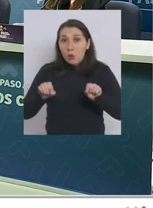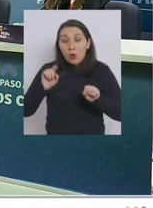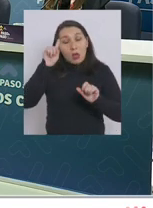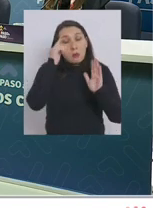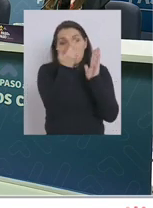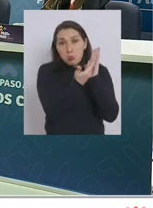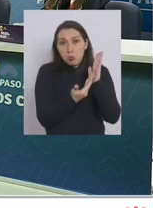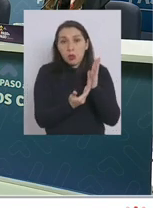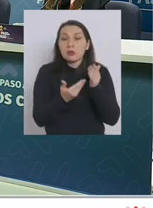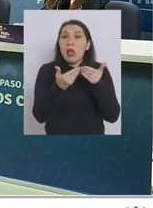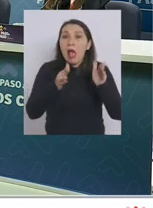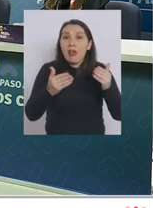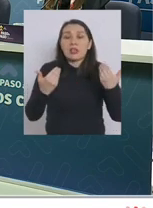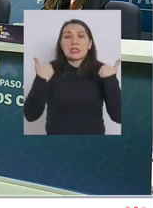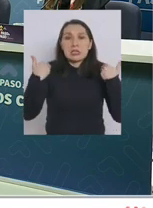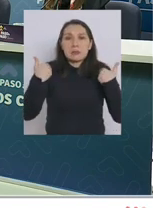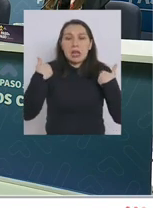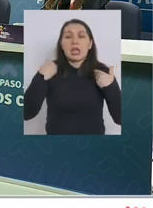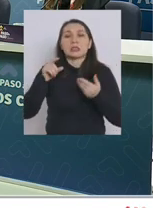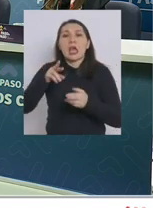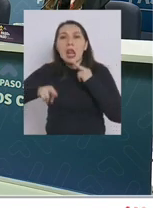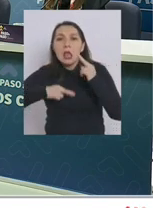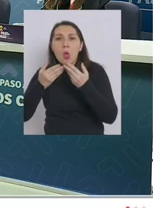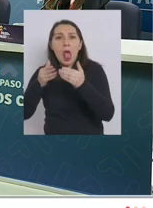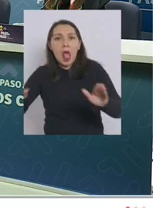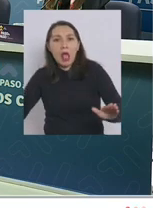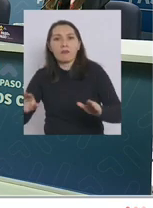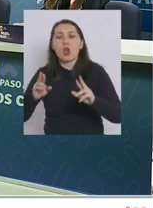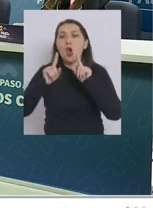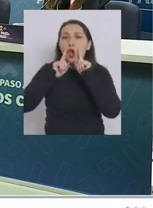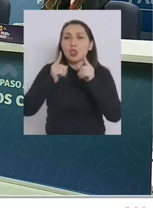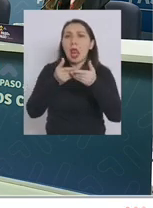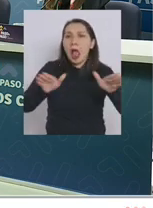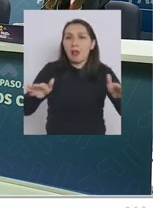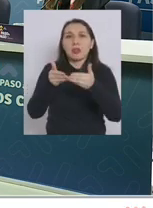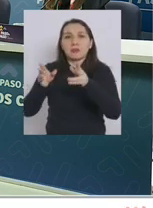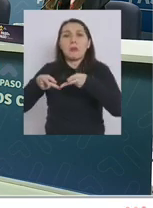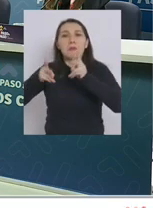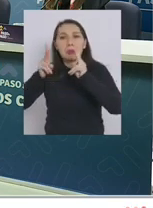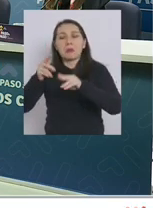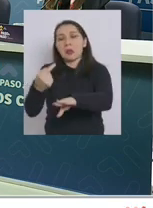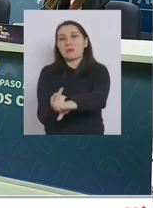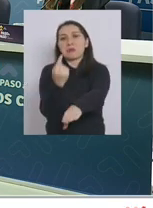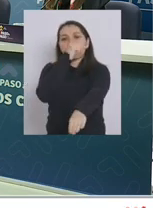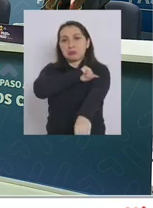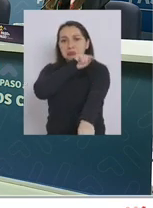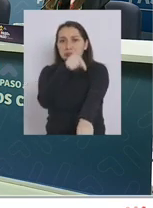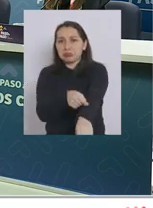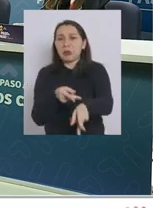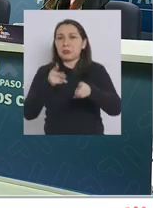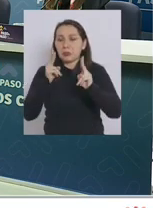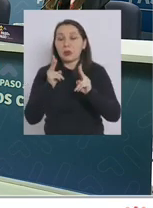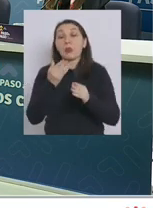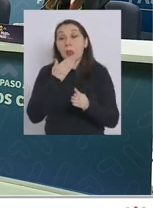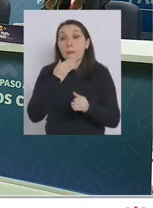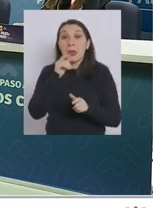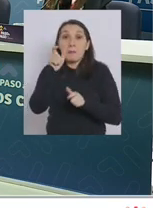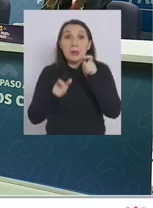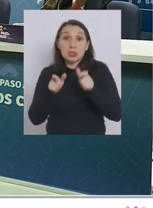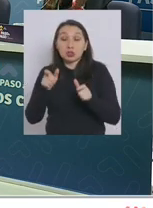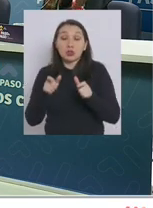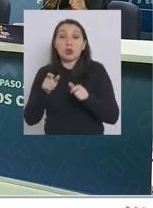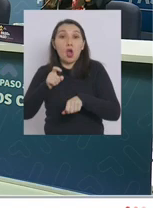propuestas por ejemplo de abrir gimnasios de abrir restaurantes de abrir hoteles o permitir viajes interregionales e incluso permitir el desplazamiento de